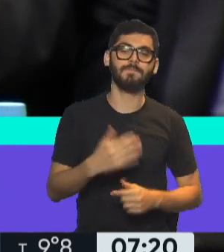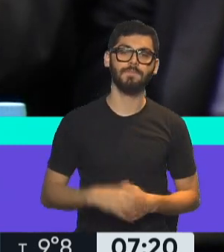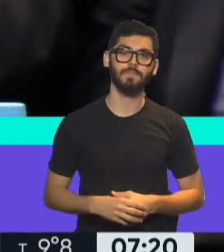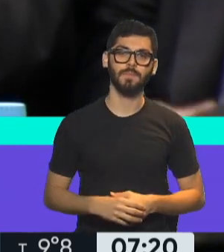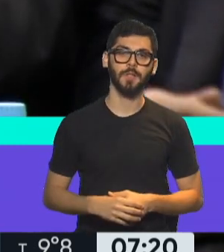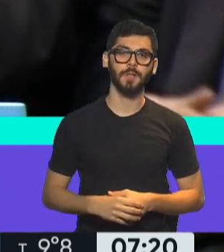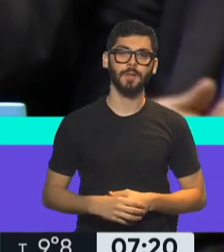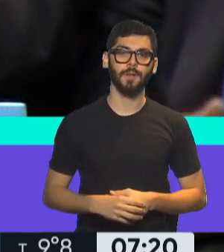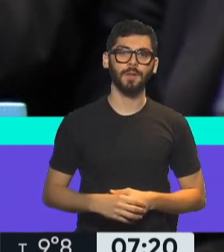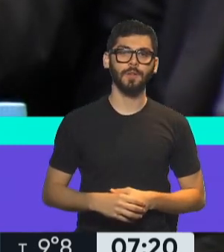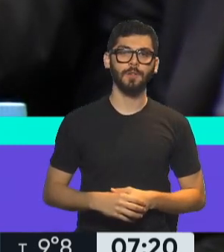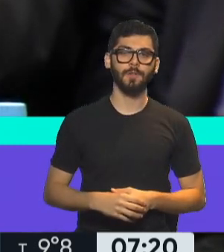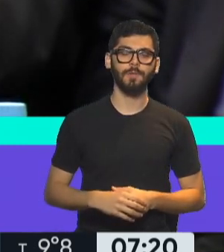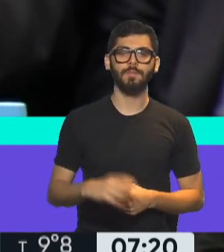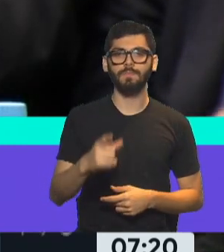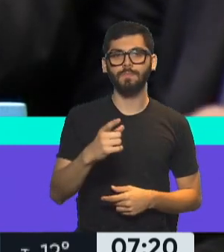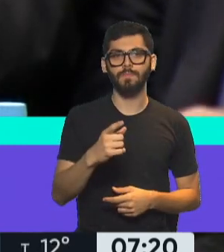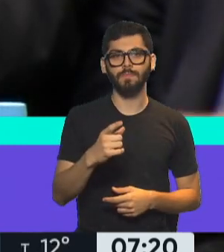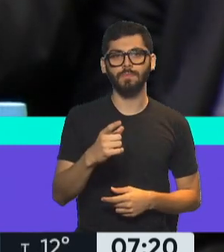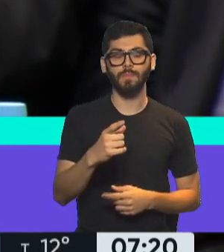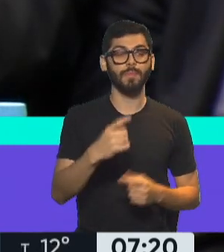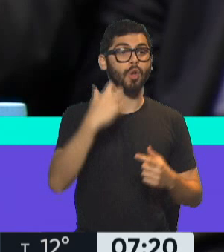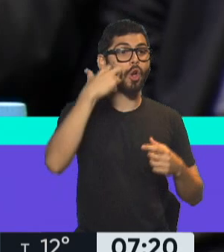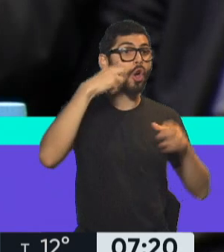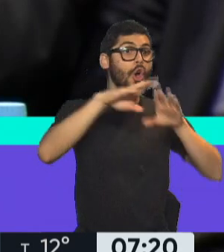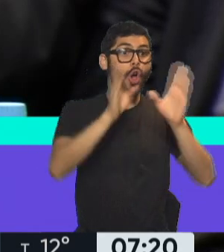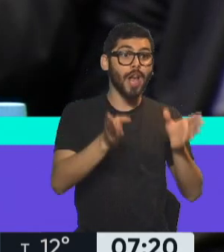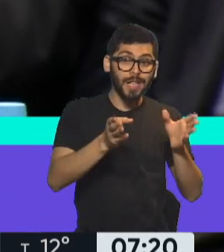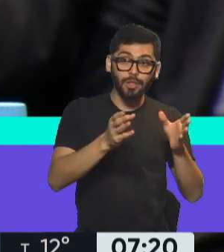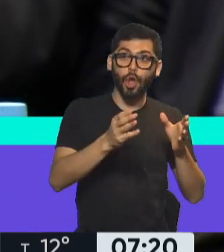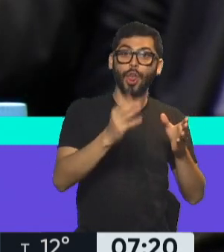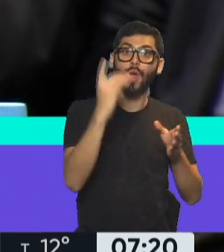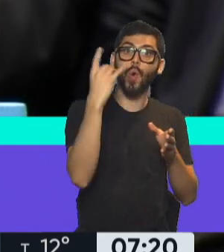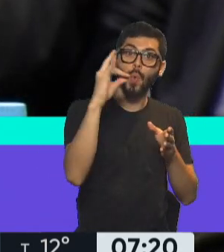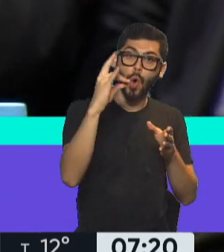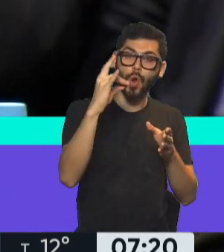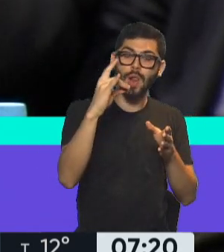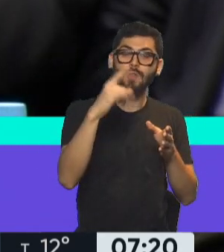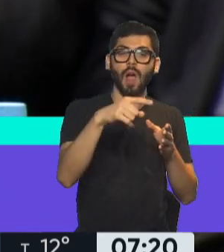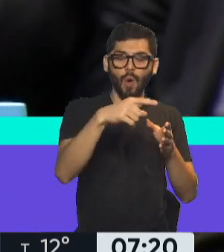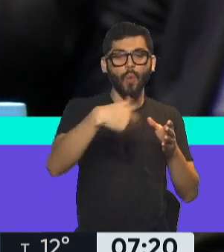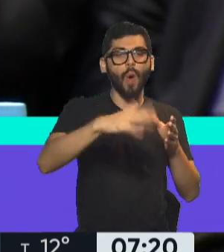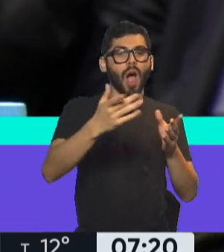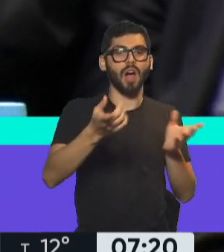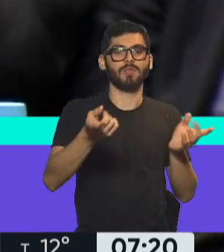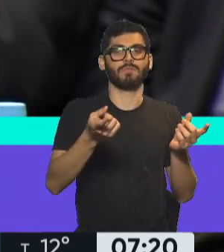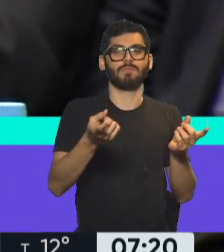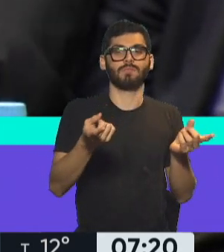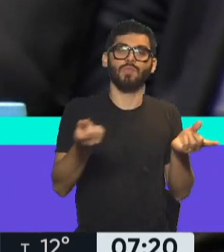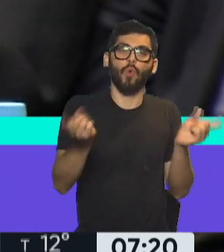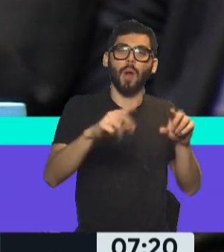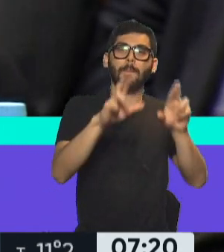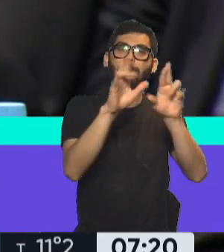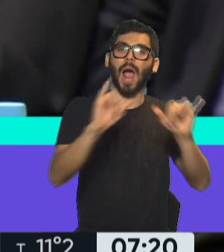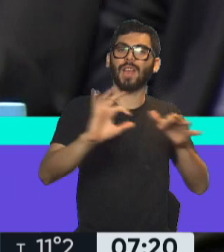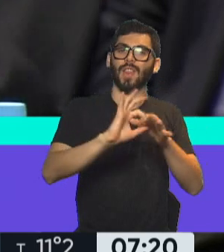camino adoptado por el Congreso de Bolivia es el que restablecerá la paz democrática, respetando